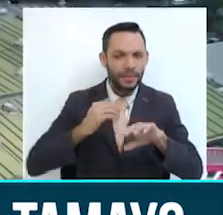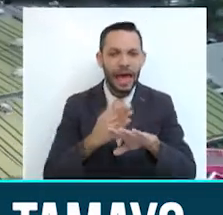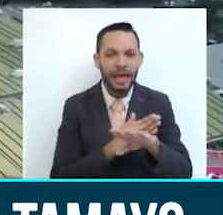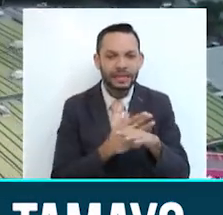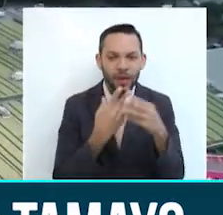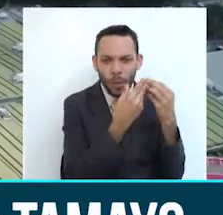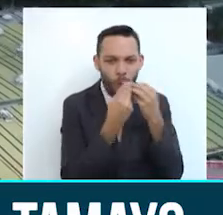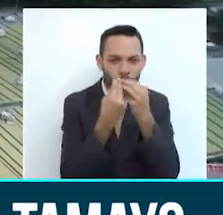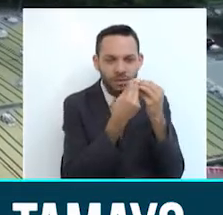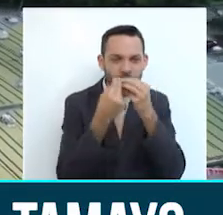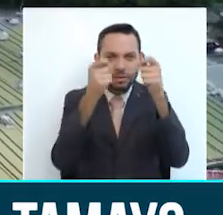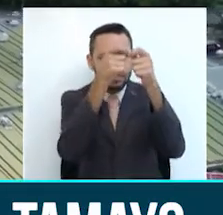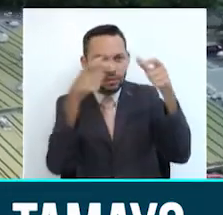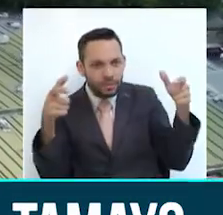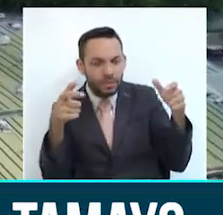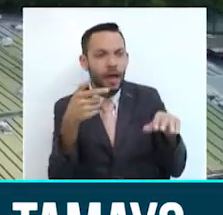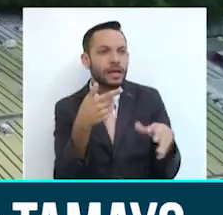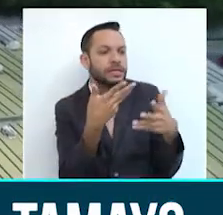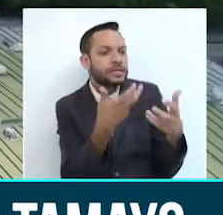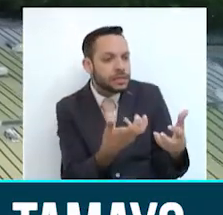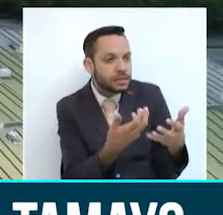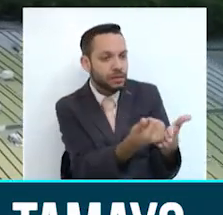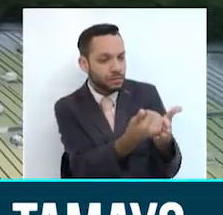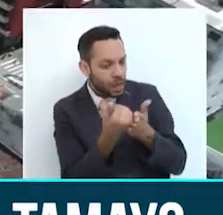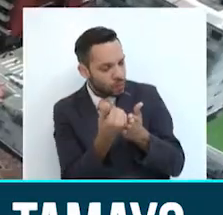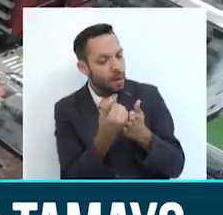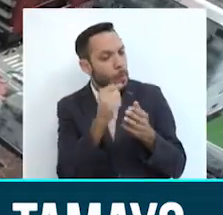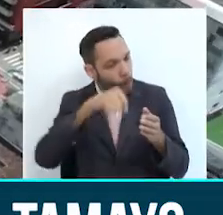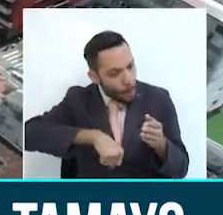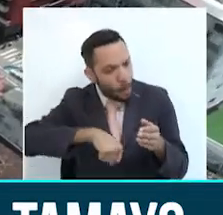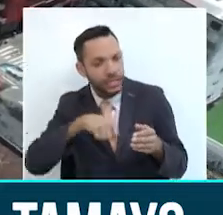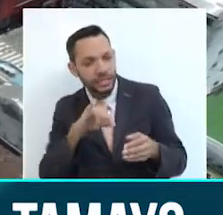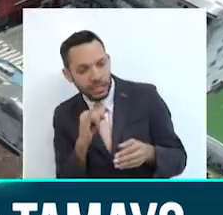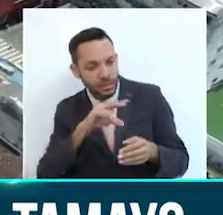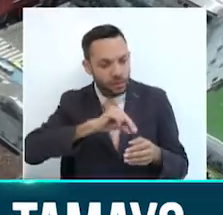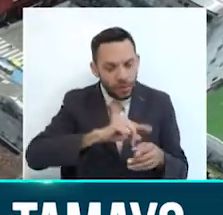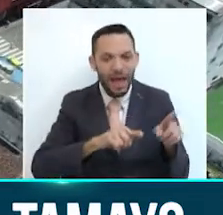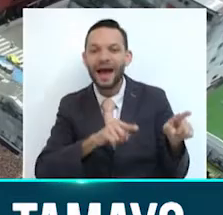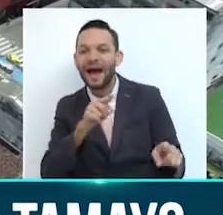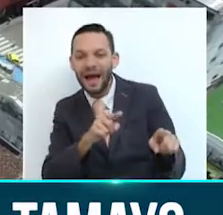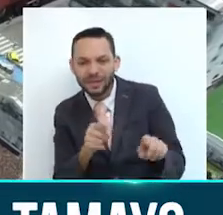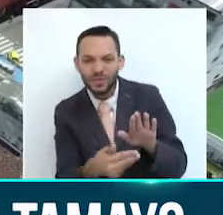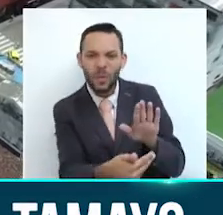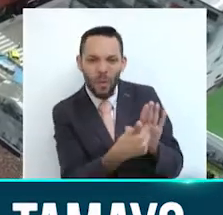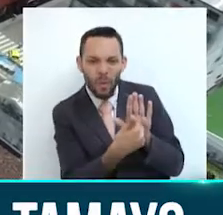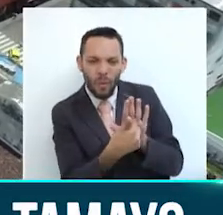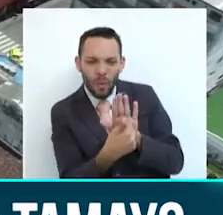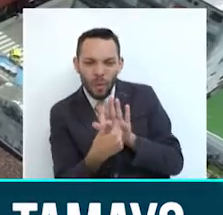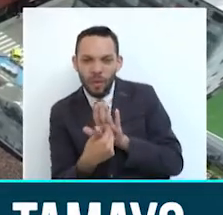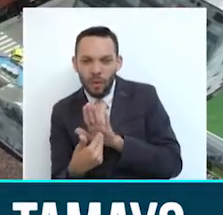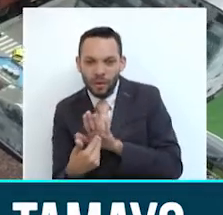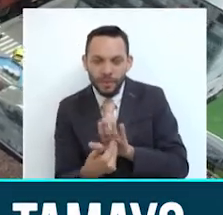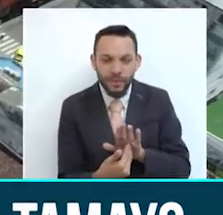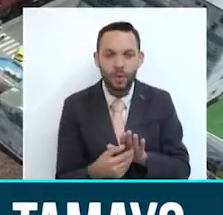Nacional Electoral, donde manifestó le dieron un concepto favorable. Esto ante la demanda que fue presentada recientemente, donde